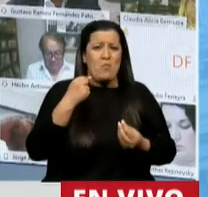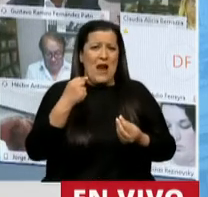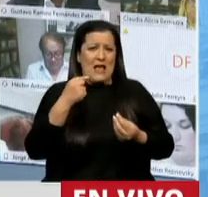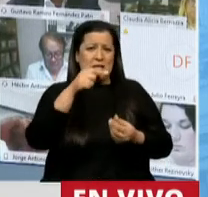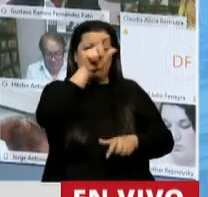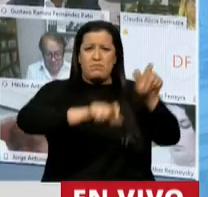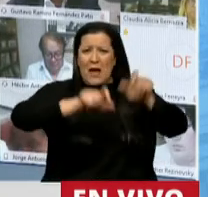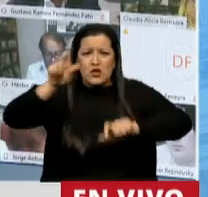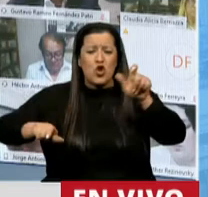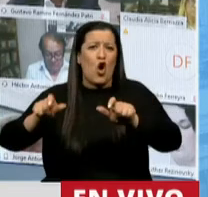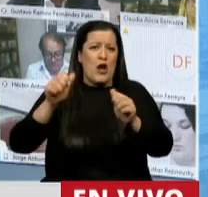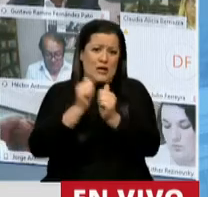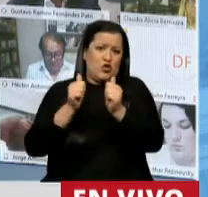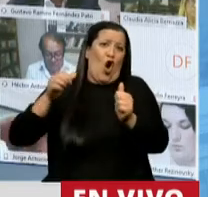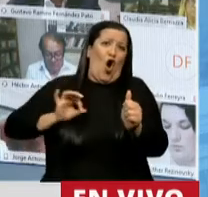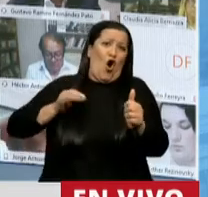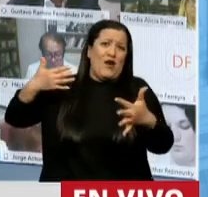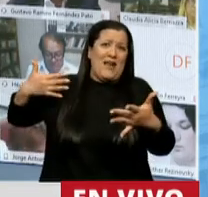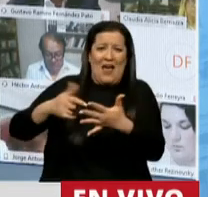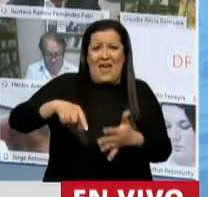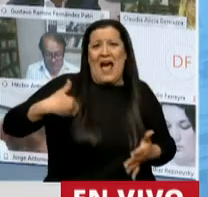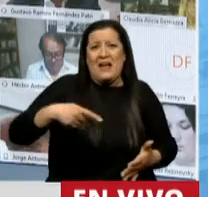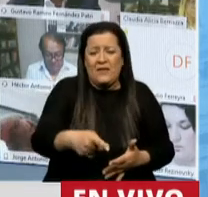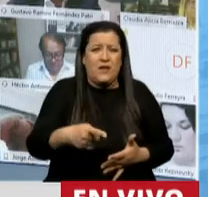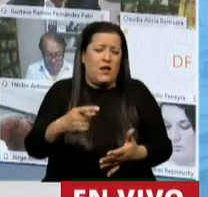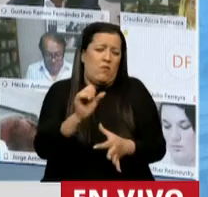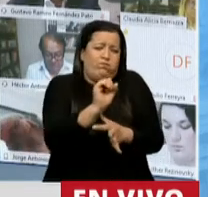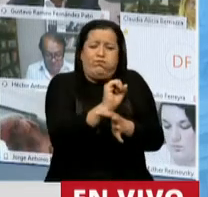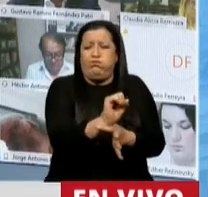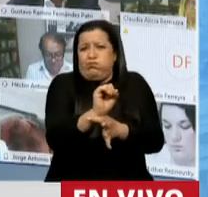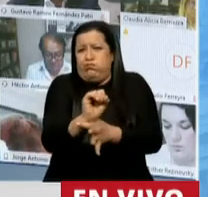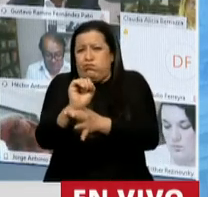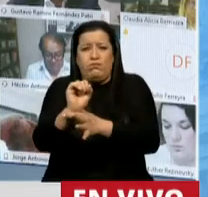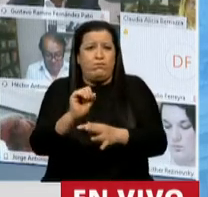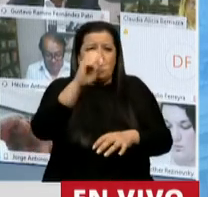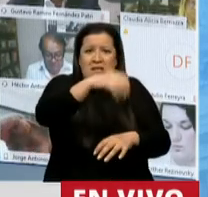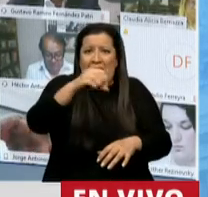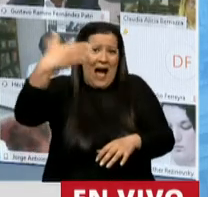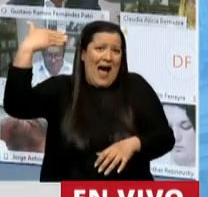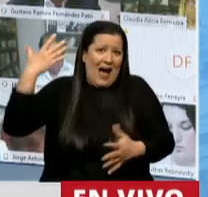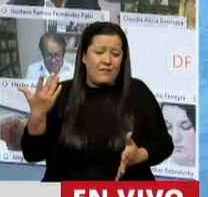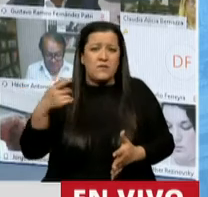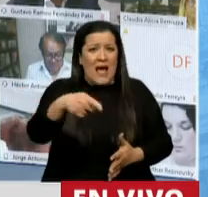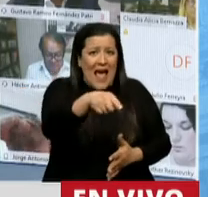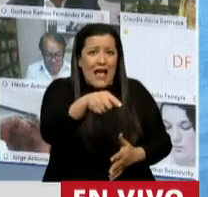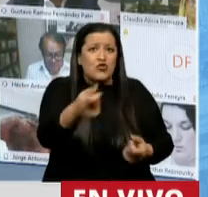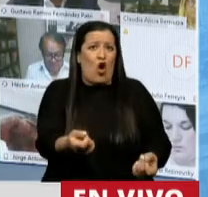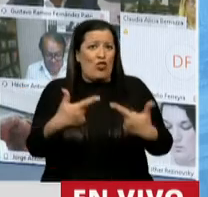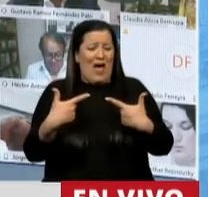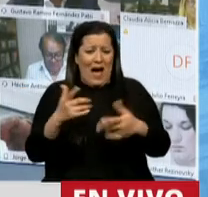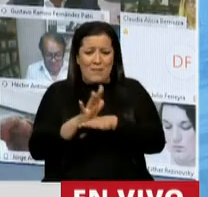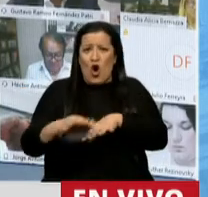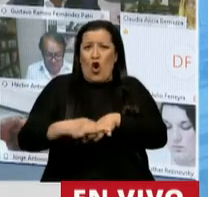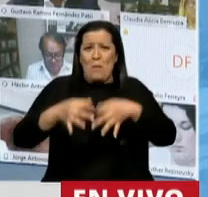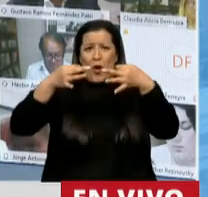de la historia de nuestra argentinidad. Es algo que a mí me llena de compromisos en ese recinto.